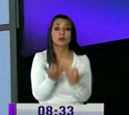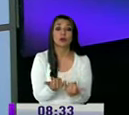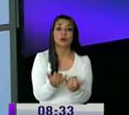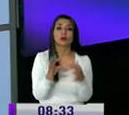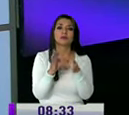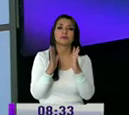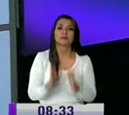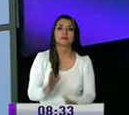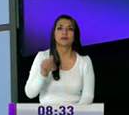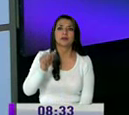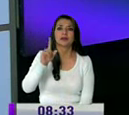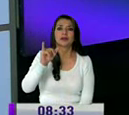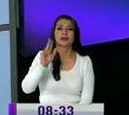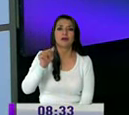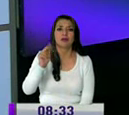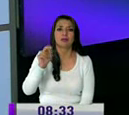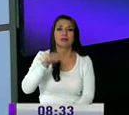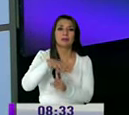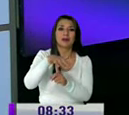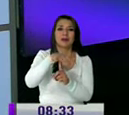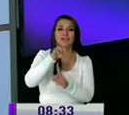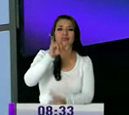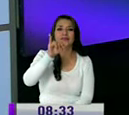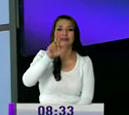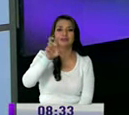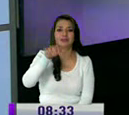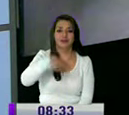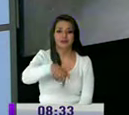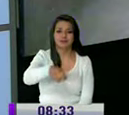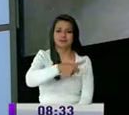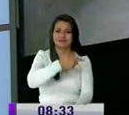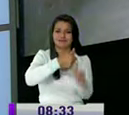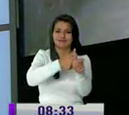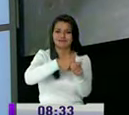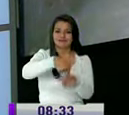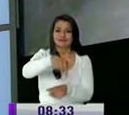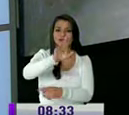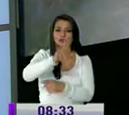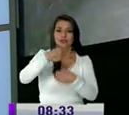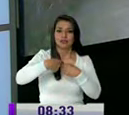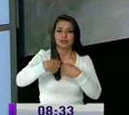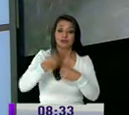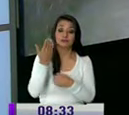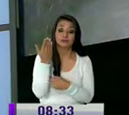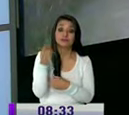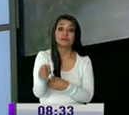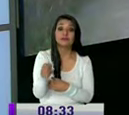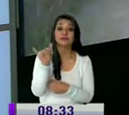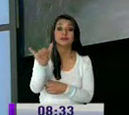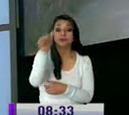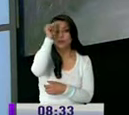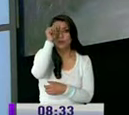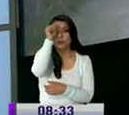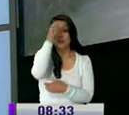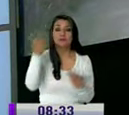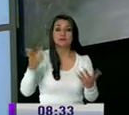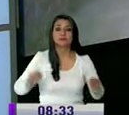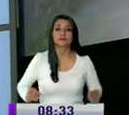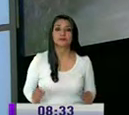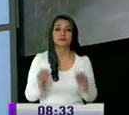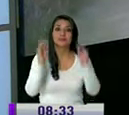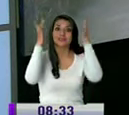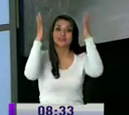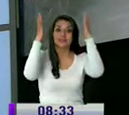Adriana Rojas ella está desde el Parque de las Diversidades en la Maldonado en el sur de la ciudad de Quito este fin de semana se efectúa un festival